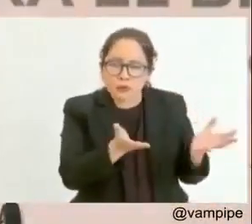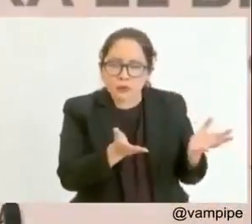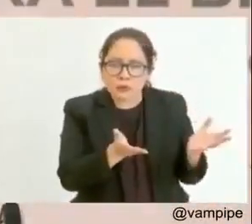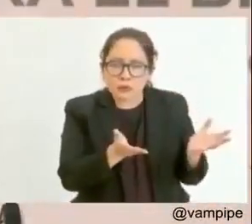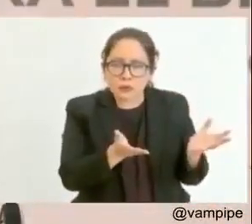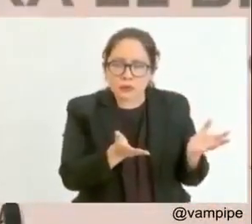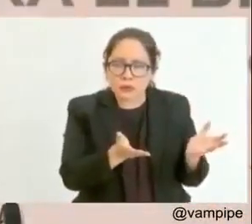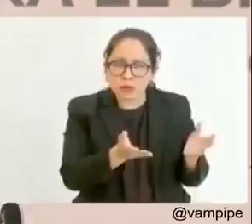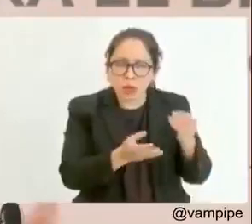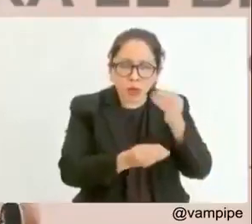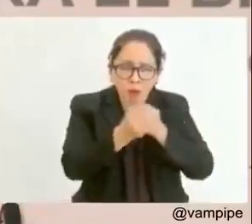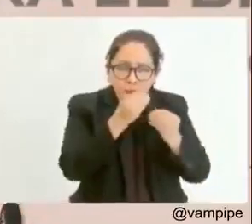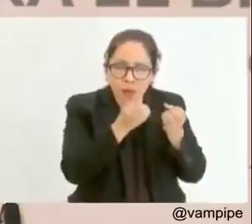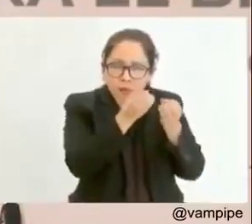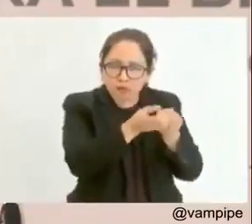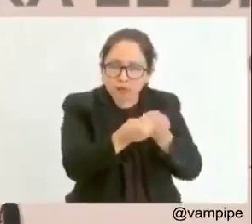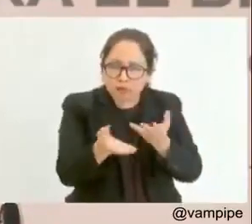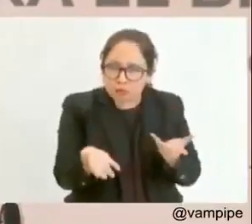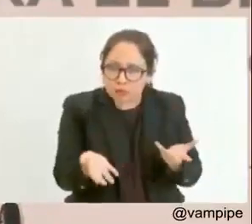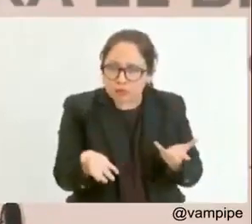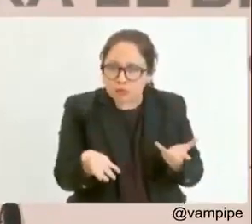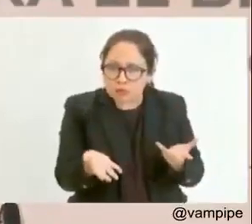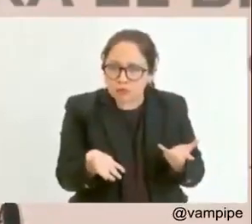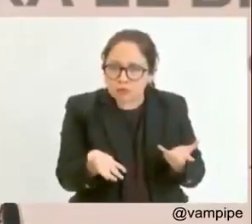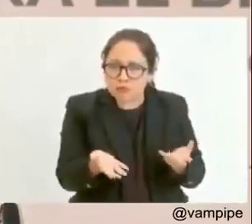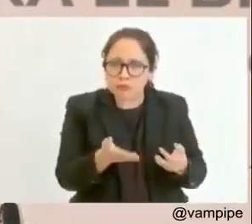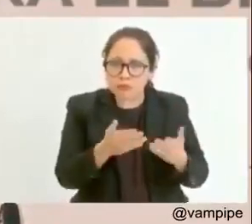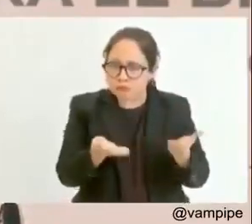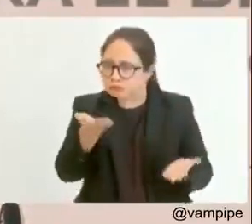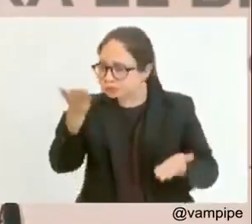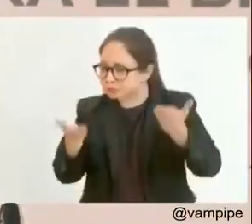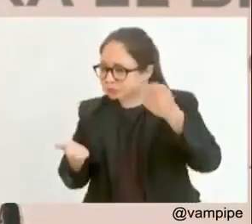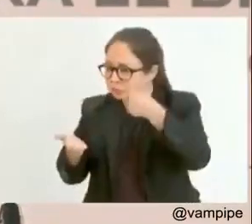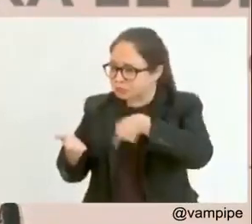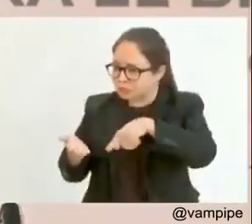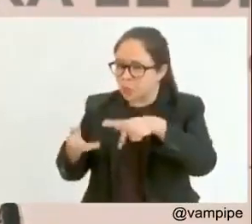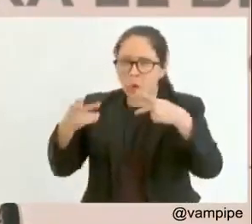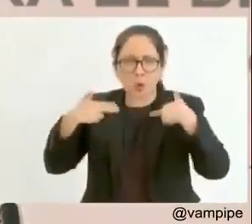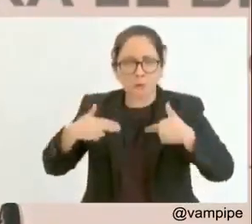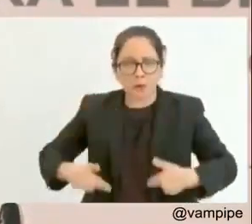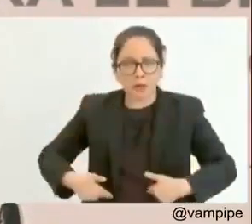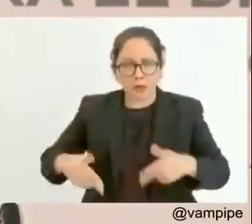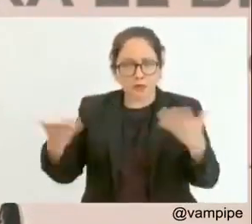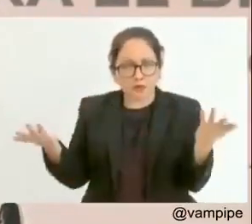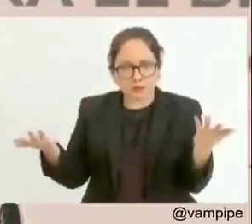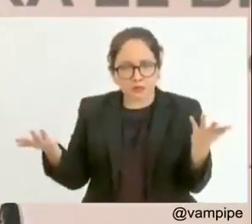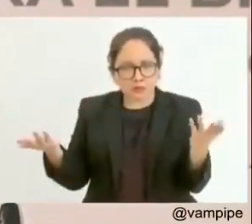de comer. ¿Por qué a los seres humanos no? ¿Cuál es la misión del gobierno?